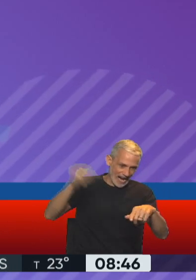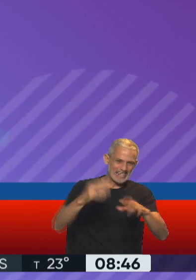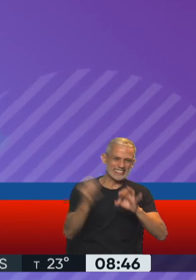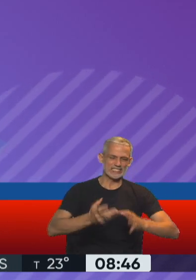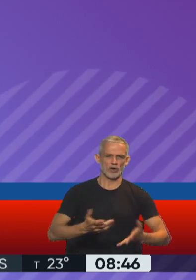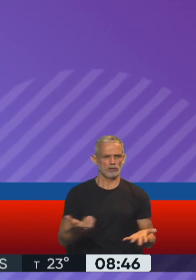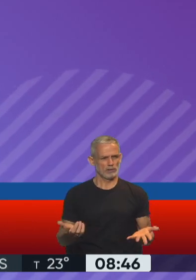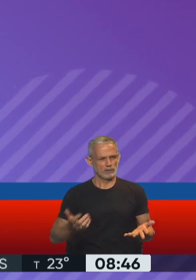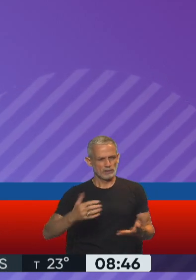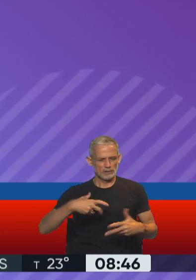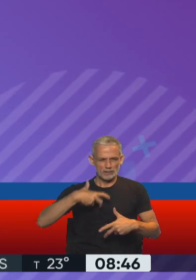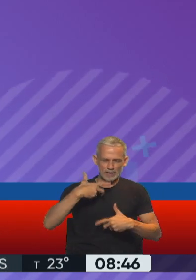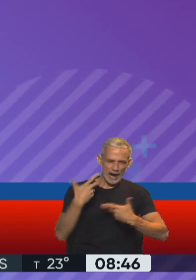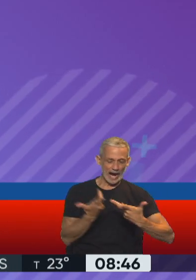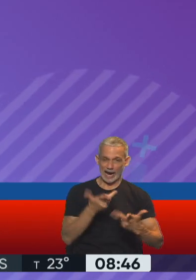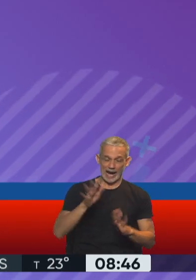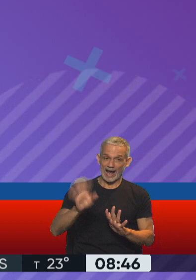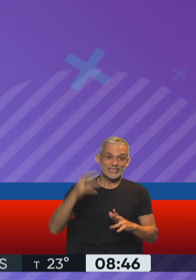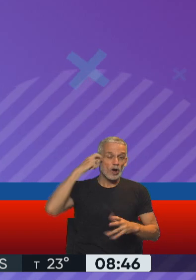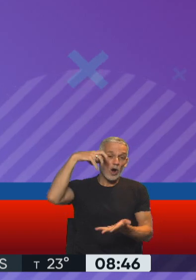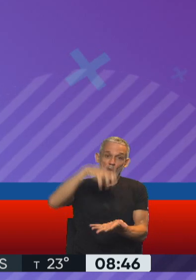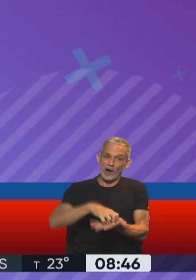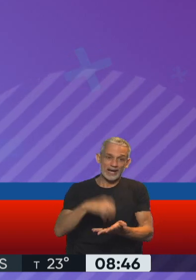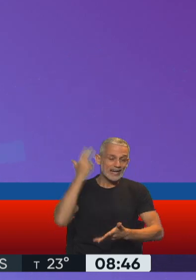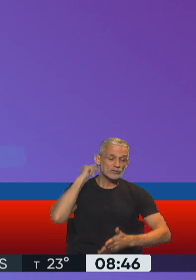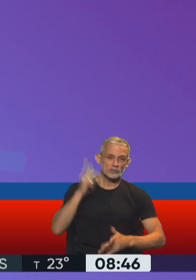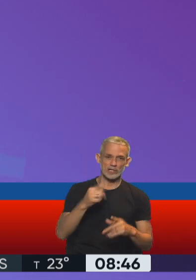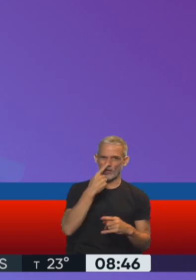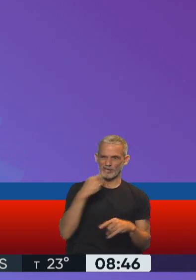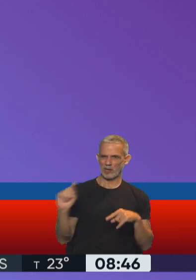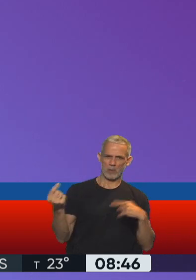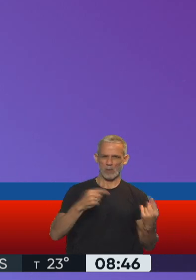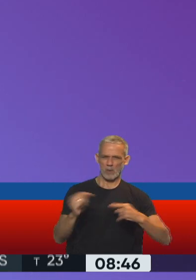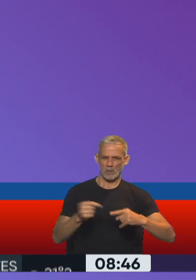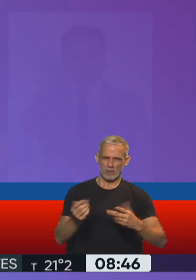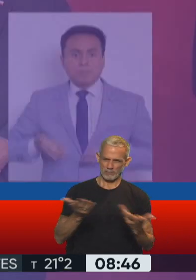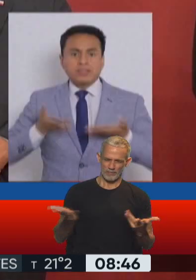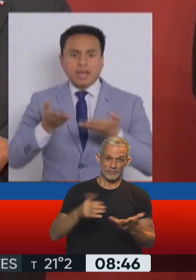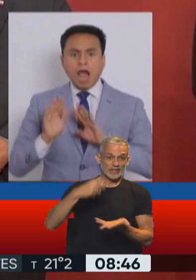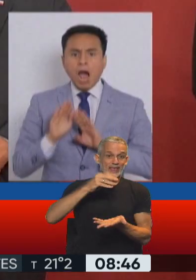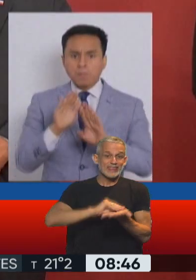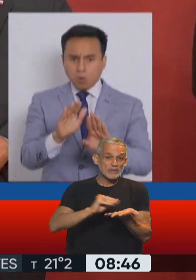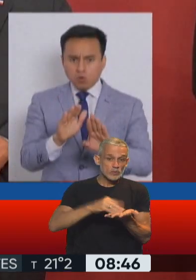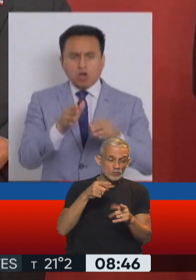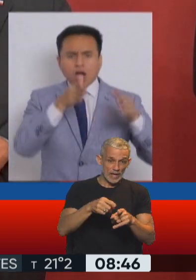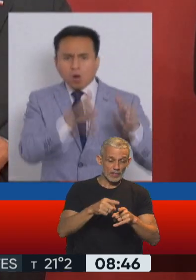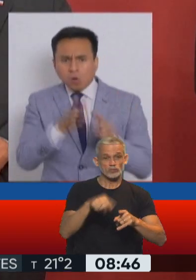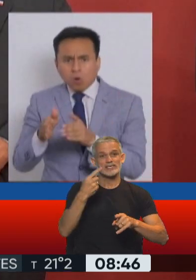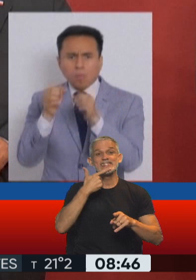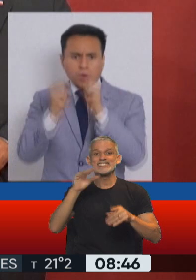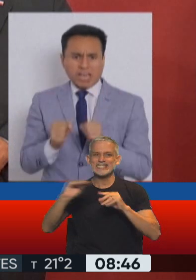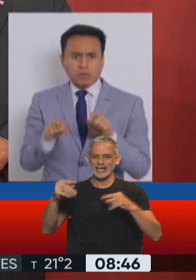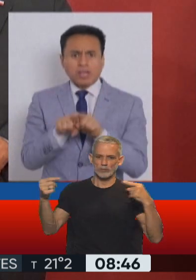Situación caliente entonces en el Congreso chileno con disputa de intereses entre la Cámara de Diputados y el